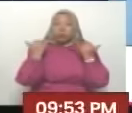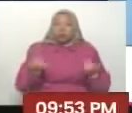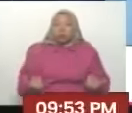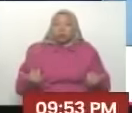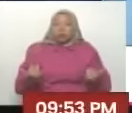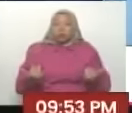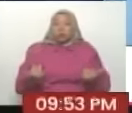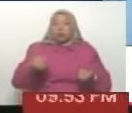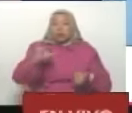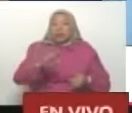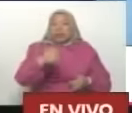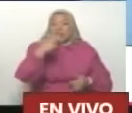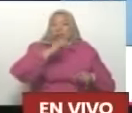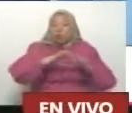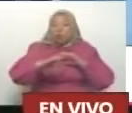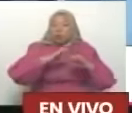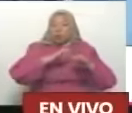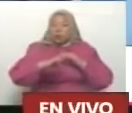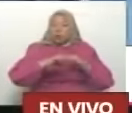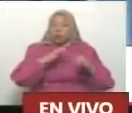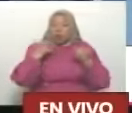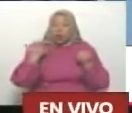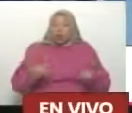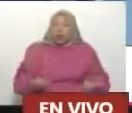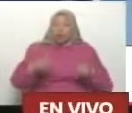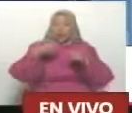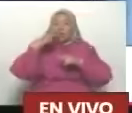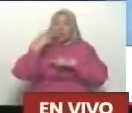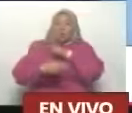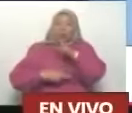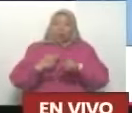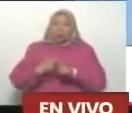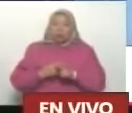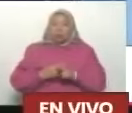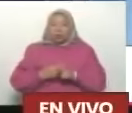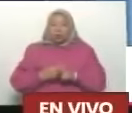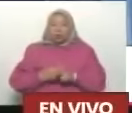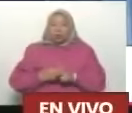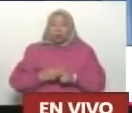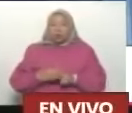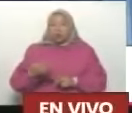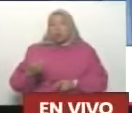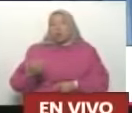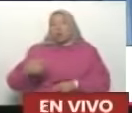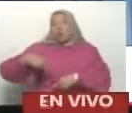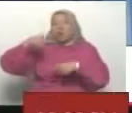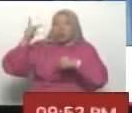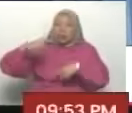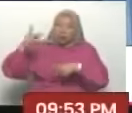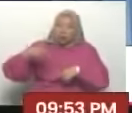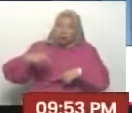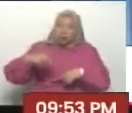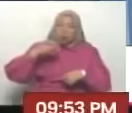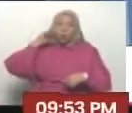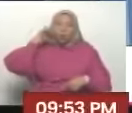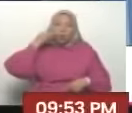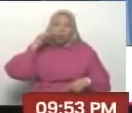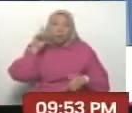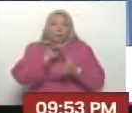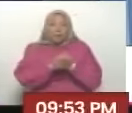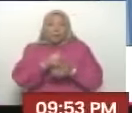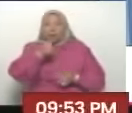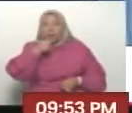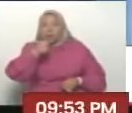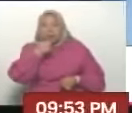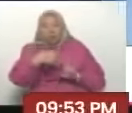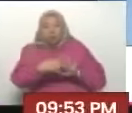entramos en el quinto momento comunicacional de la humanidad. Dice Ramonet, no lo digo yo. Yo lo que he hecho es copiarme de